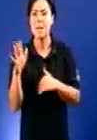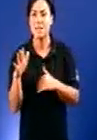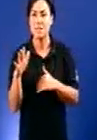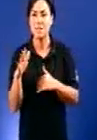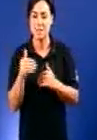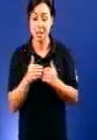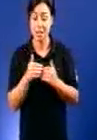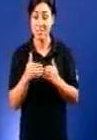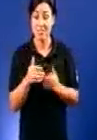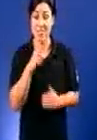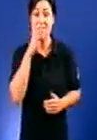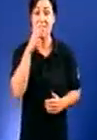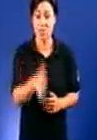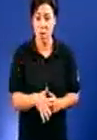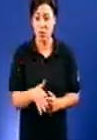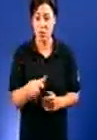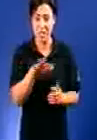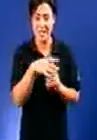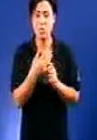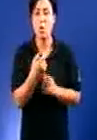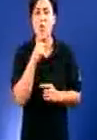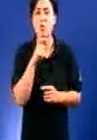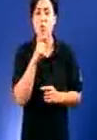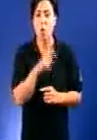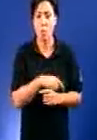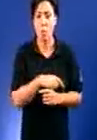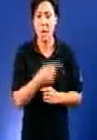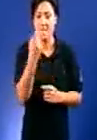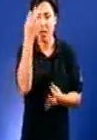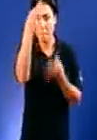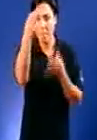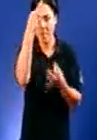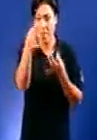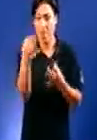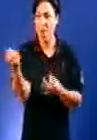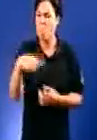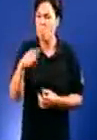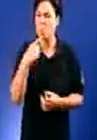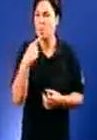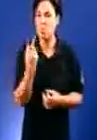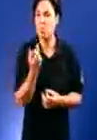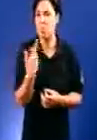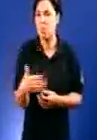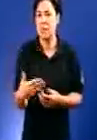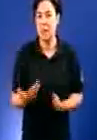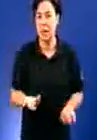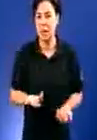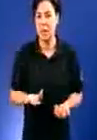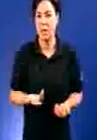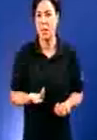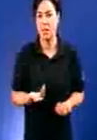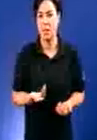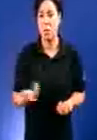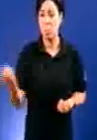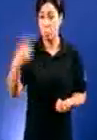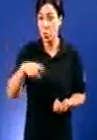dentro de cinco anos se non se toman medidas? E vostedes siguen negando porque vostedes pretenden iso. Pretenden e pretenderon